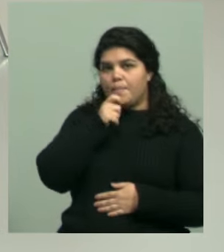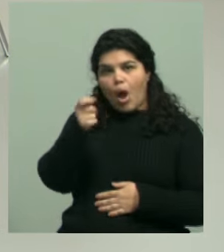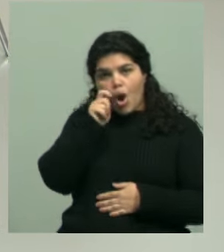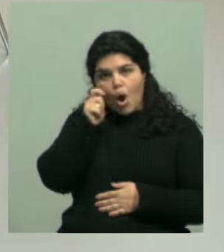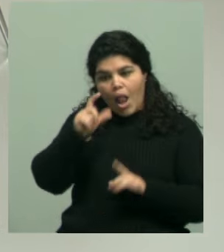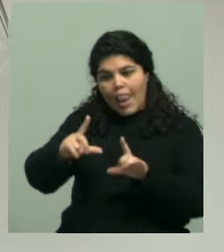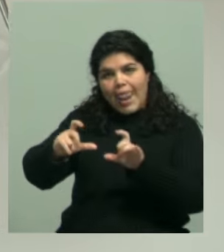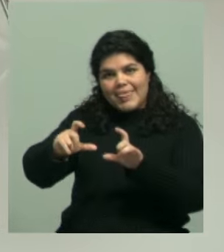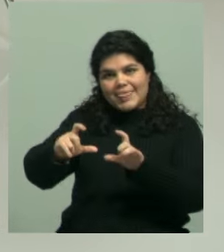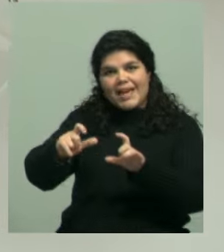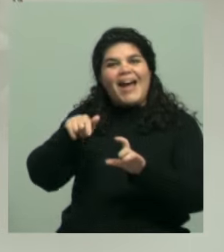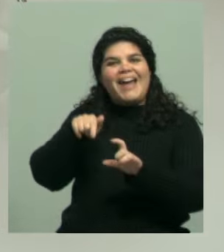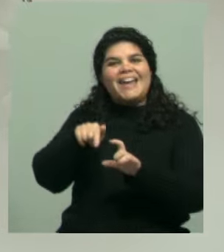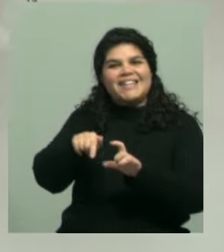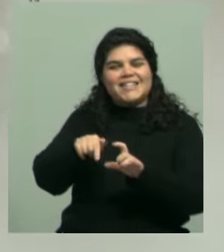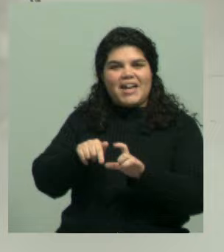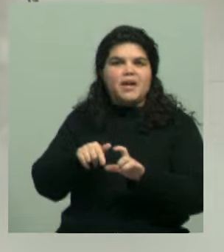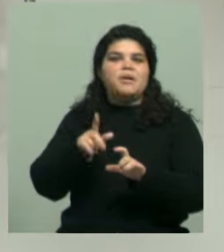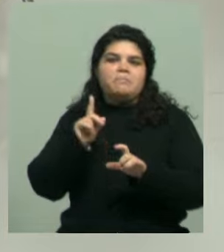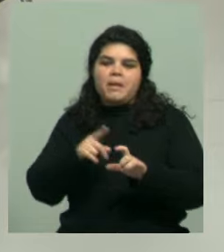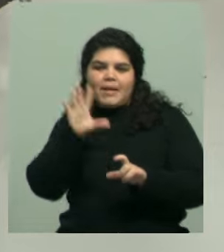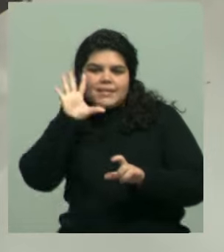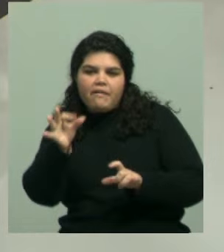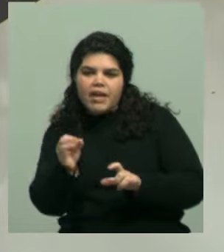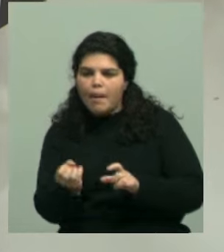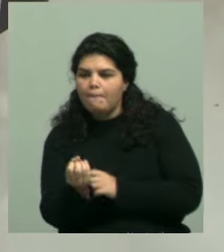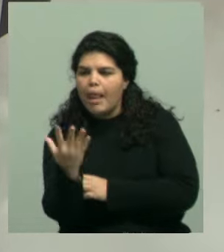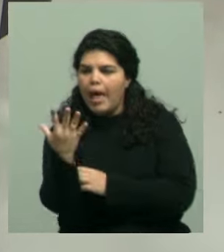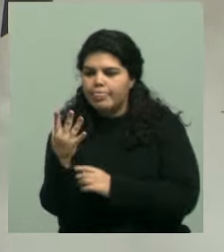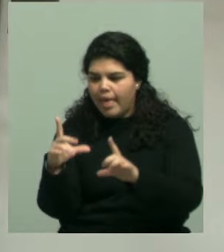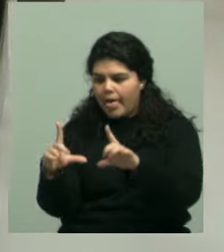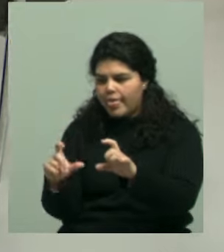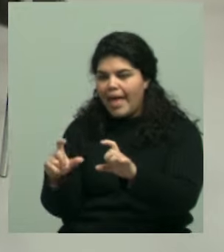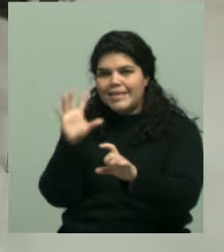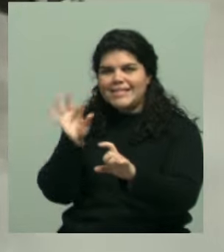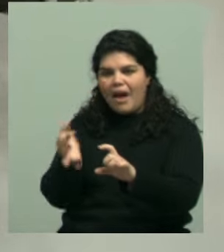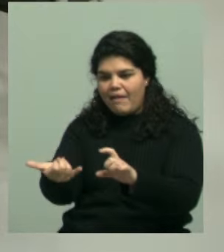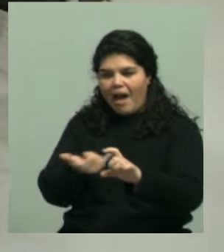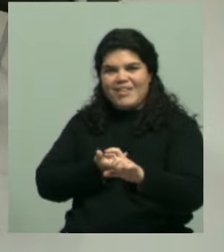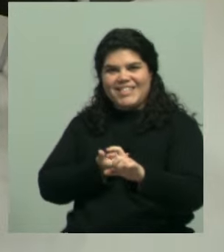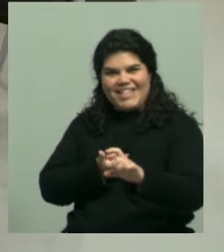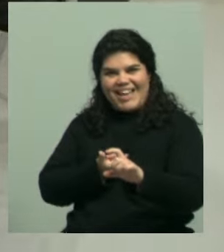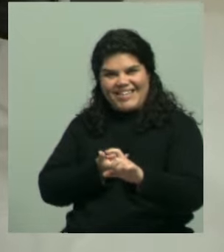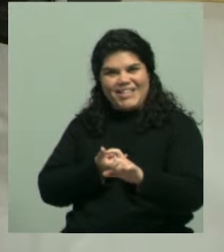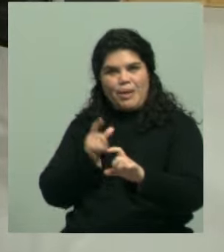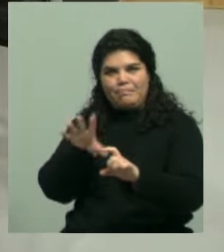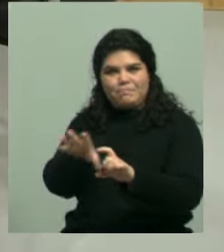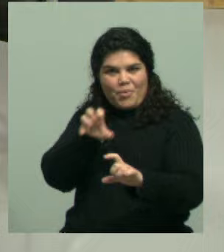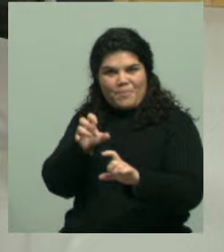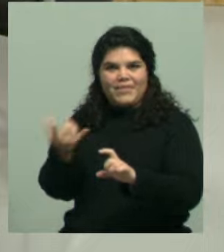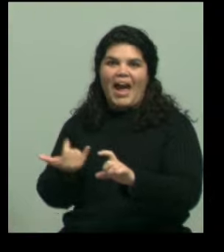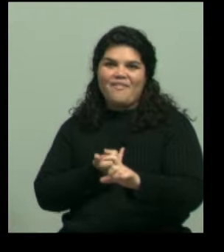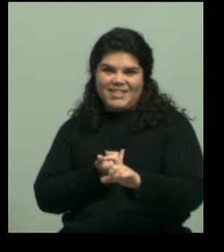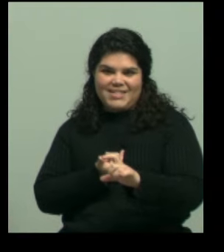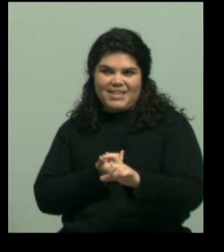planta... La típica de las plantas, Ahora quiero saber qué planta es. Exacto. Pero está bueno porque si comparás una foto que